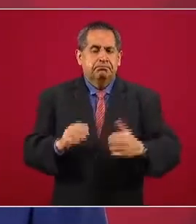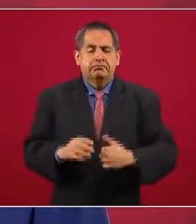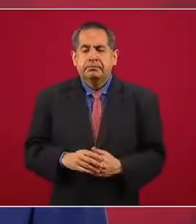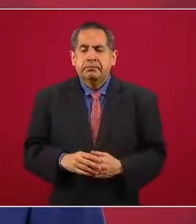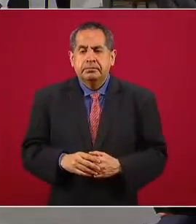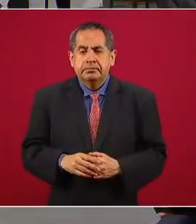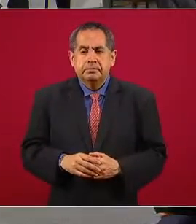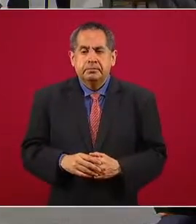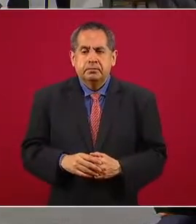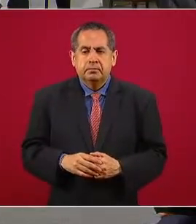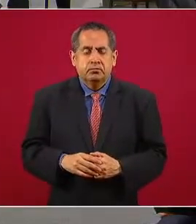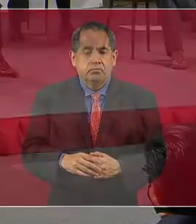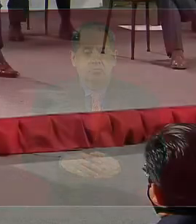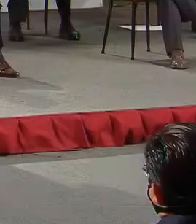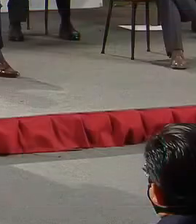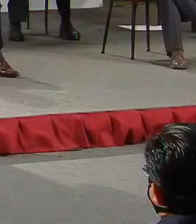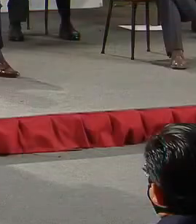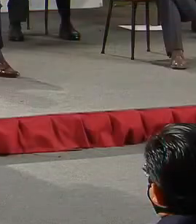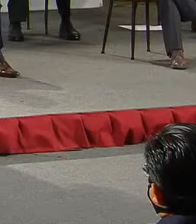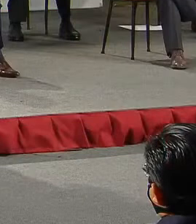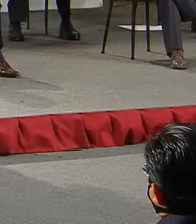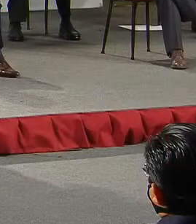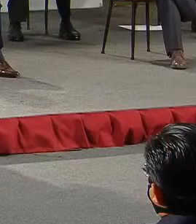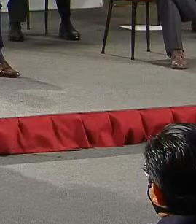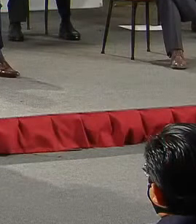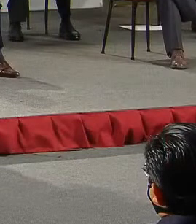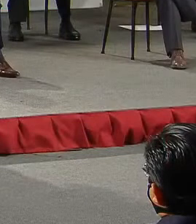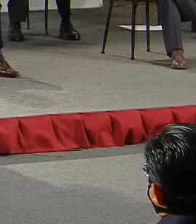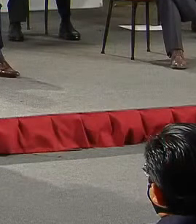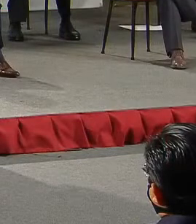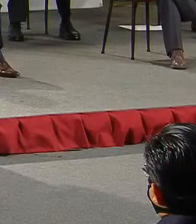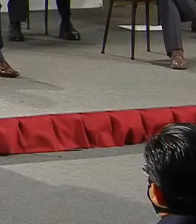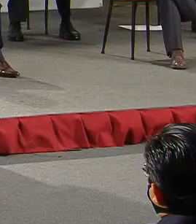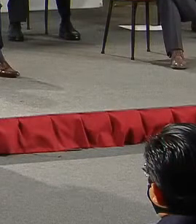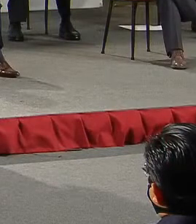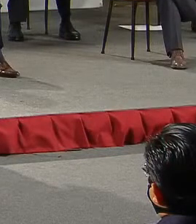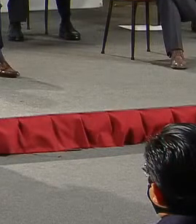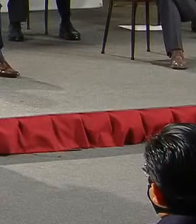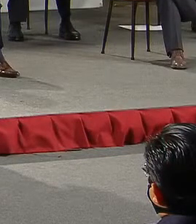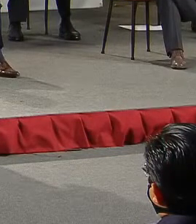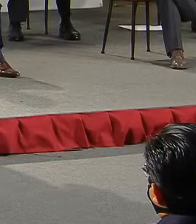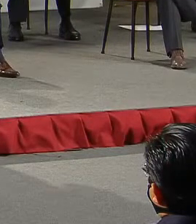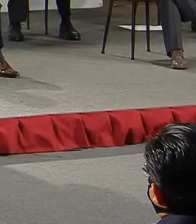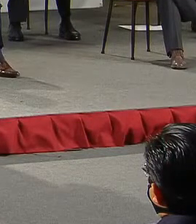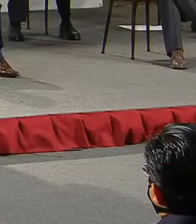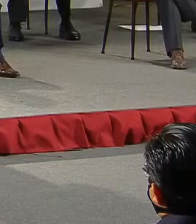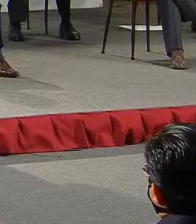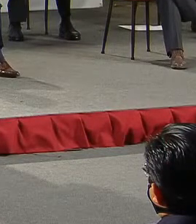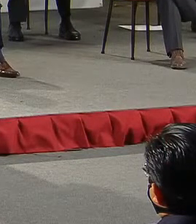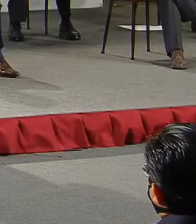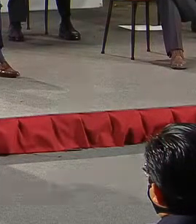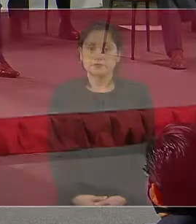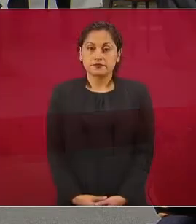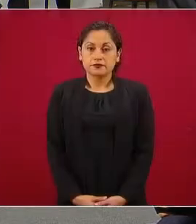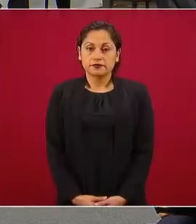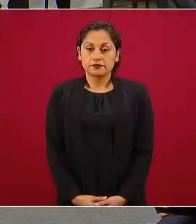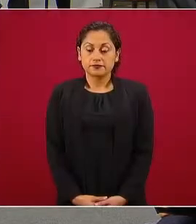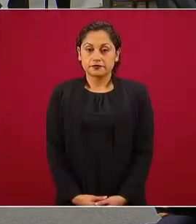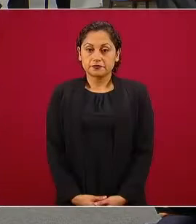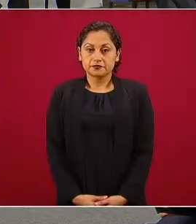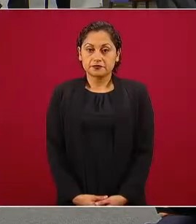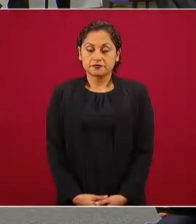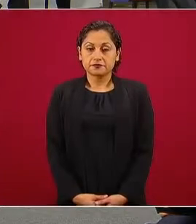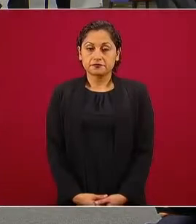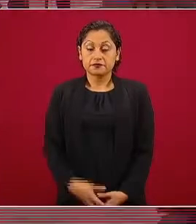La otra es, fíjense, se les pasó tanto la mano en los años de cotización que normalmente